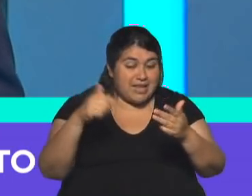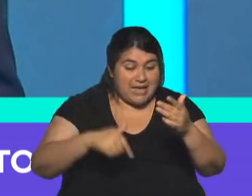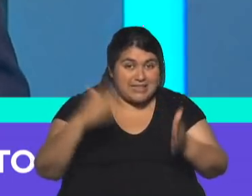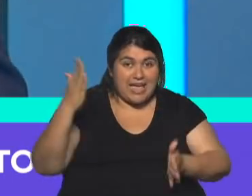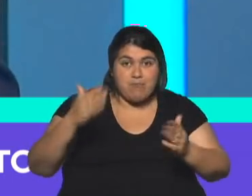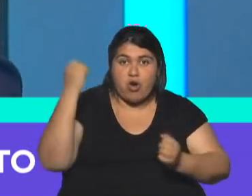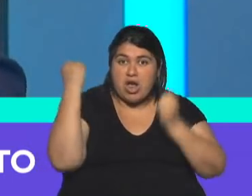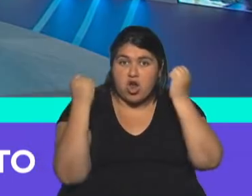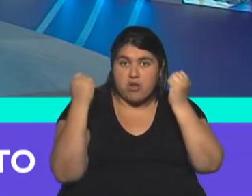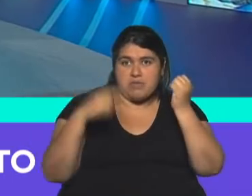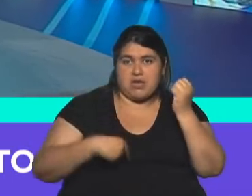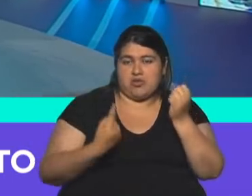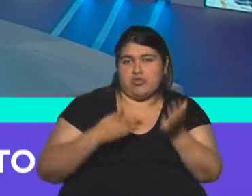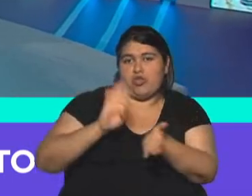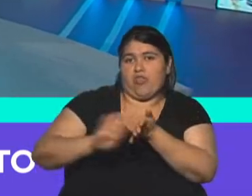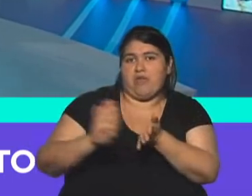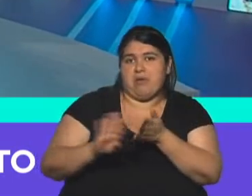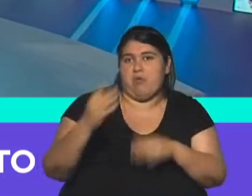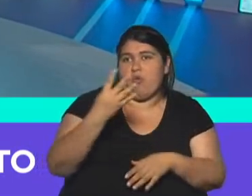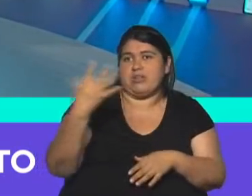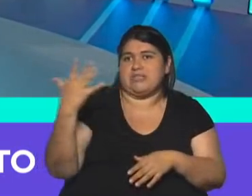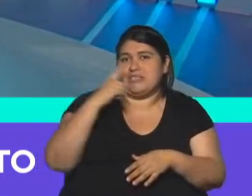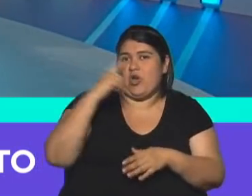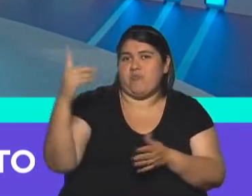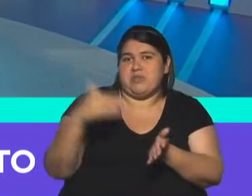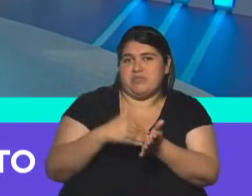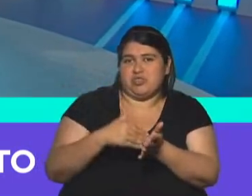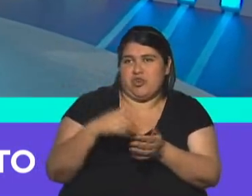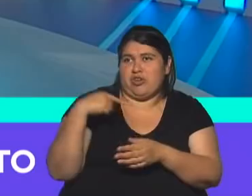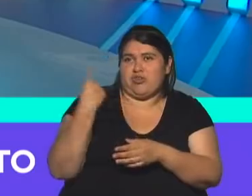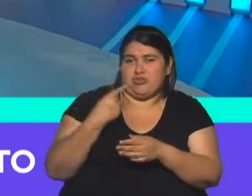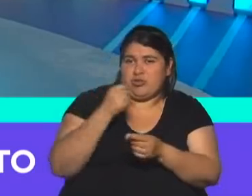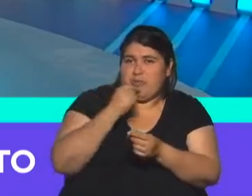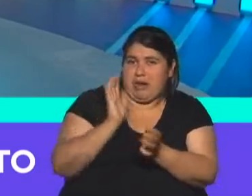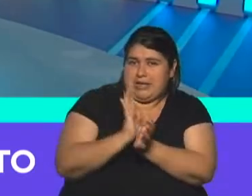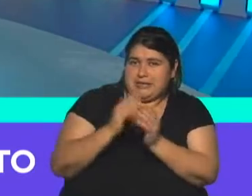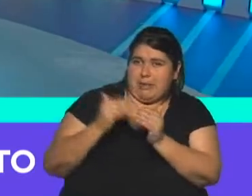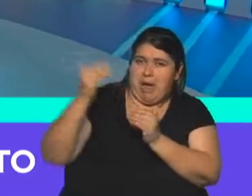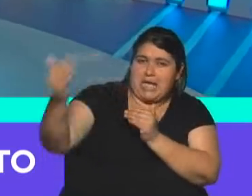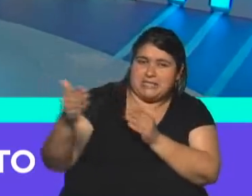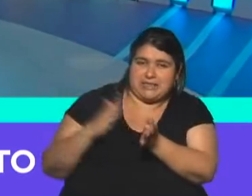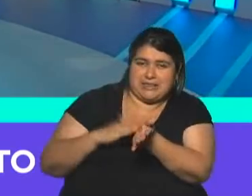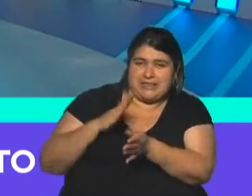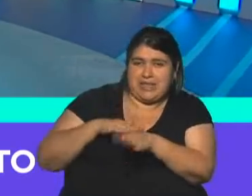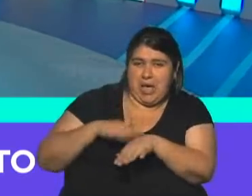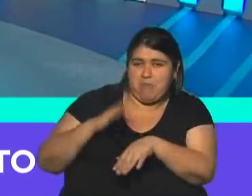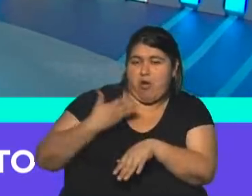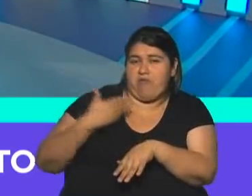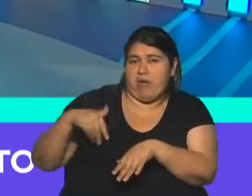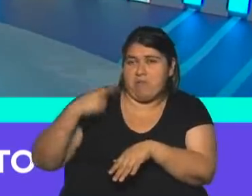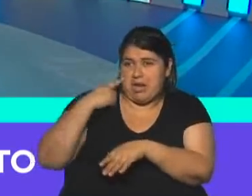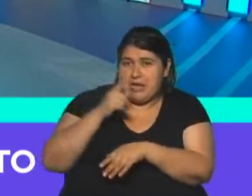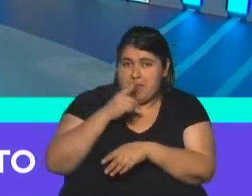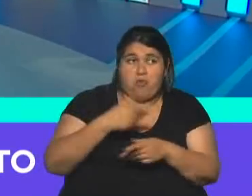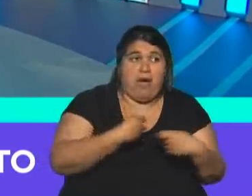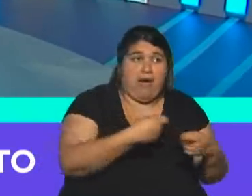que le demos 45.000 al Fondo Monetario, digamos, en cinco años le pagaríamos la deuda al fondo. No, el 20% de dólares. Si de gastarlo en turismo se lo pagara